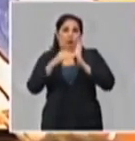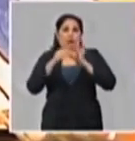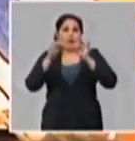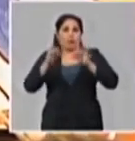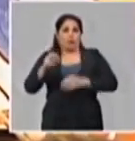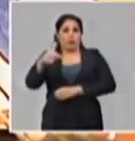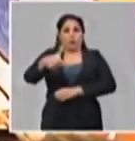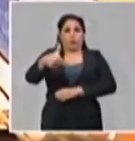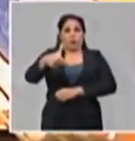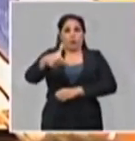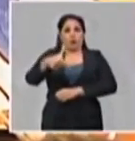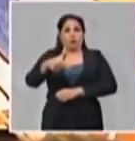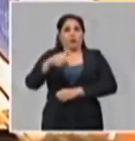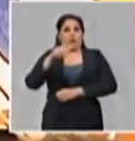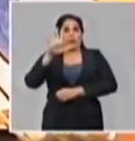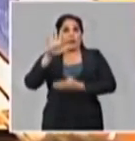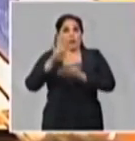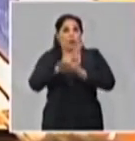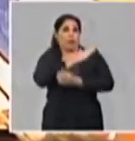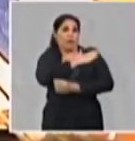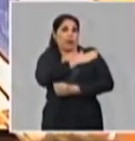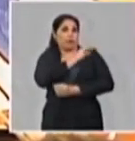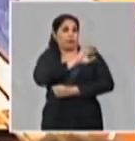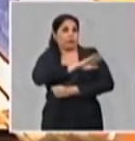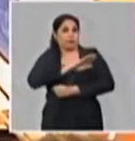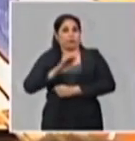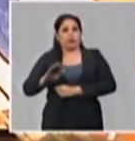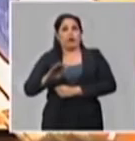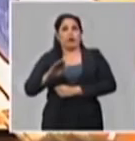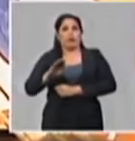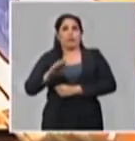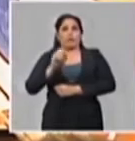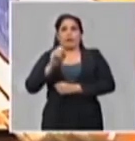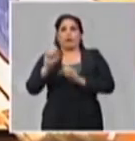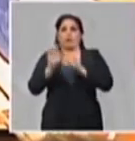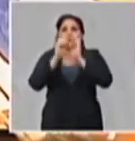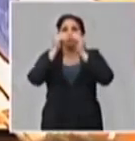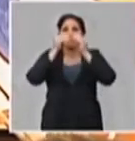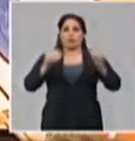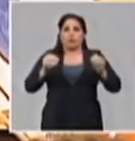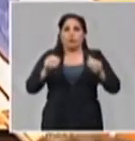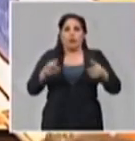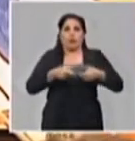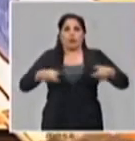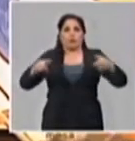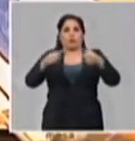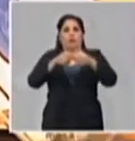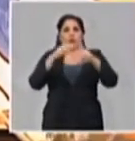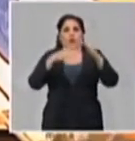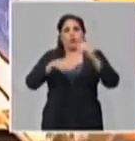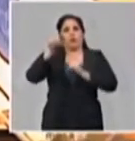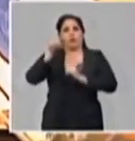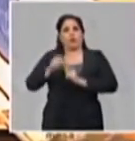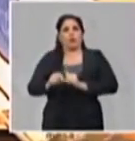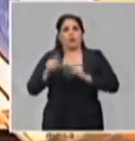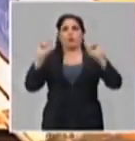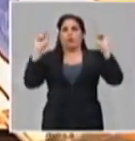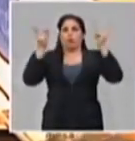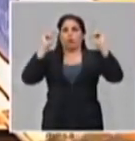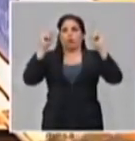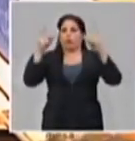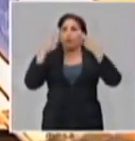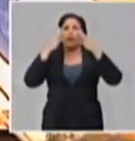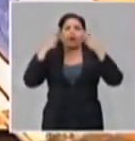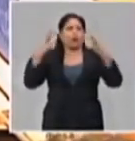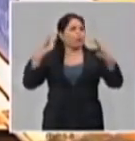jueves 5 de marzo, se convocó al Consejo de Ministros a una reunión extraordinaria